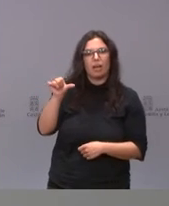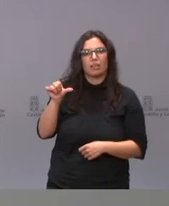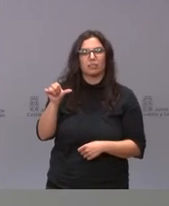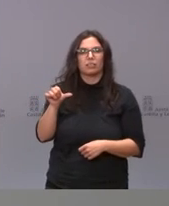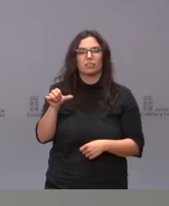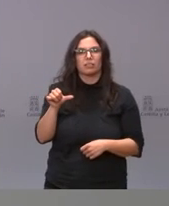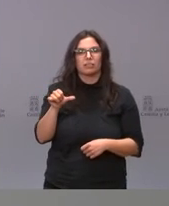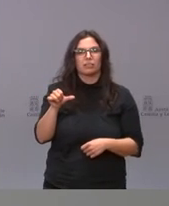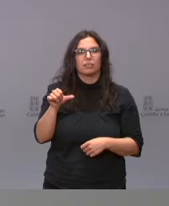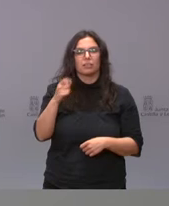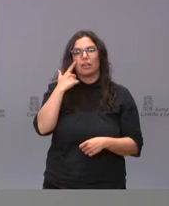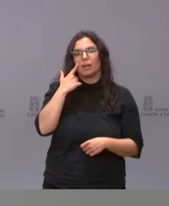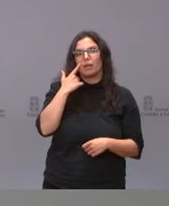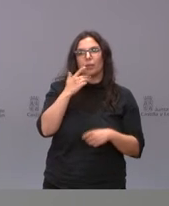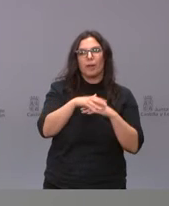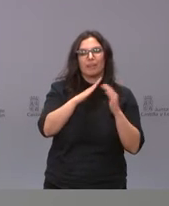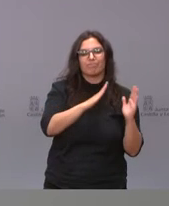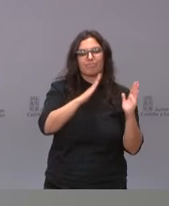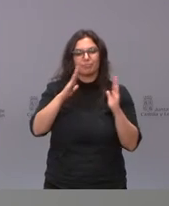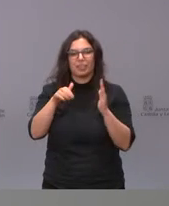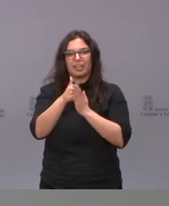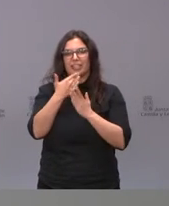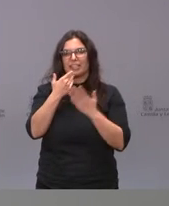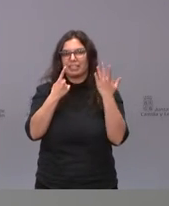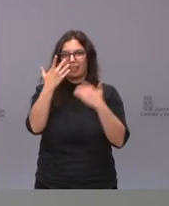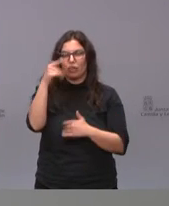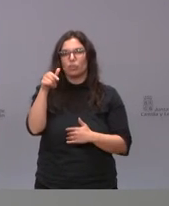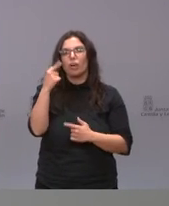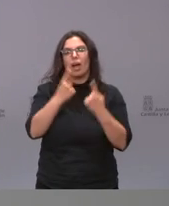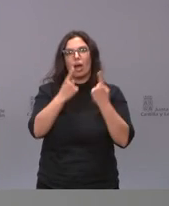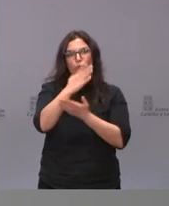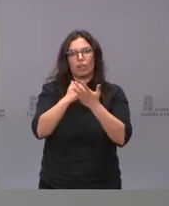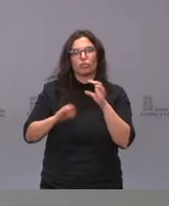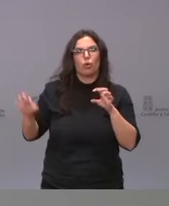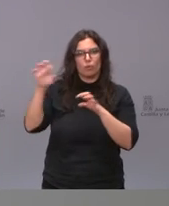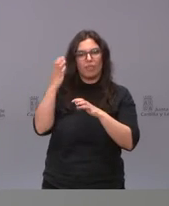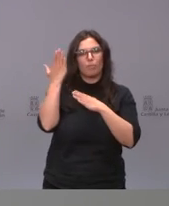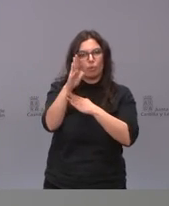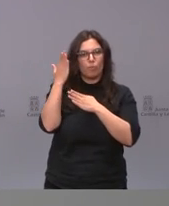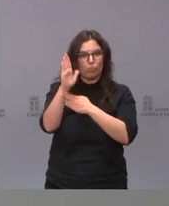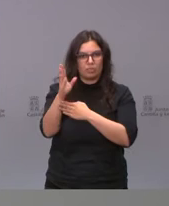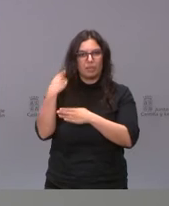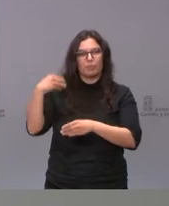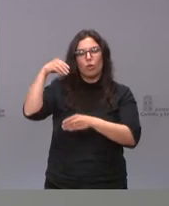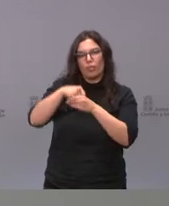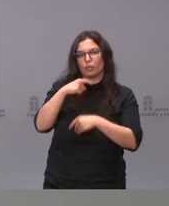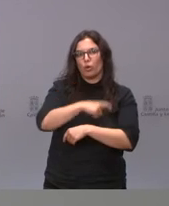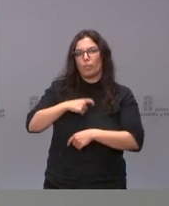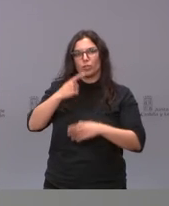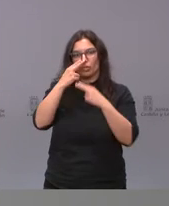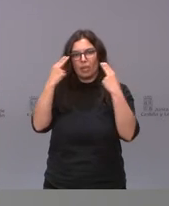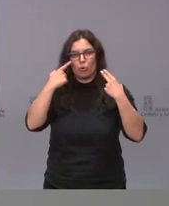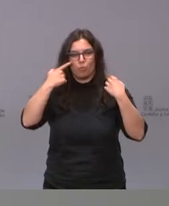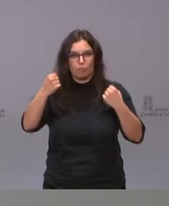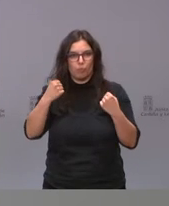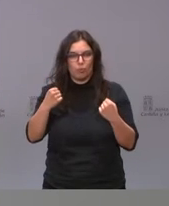prorrogarlas hasta 65 años fue una propuesta de algunas comunidades autónomas dentro de la Comisión de Salud Pública porque